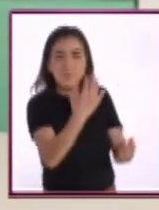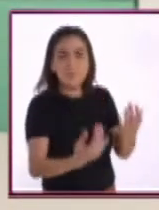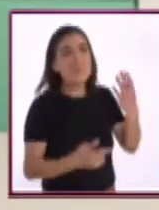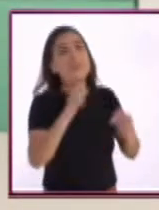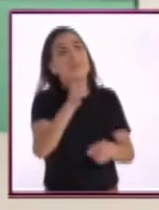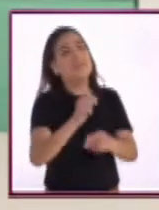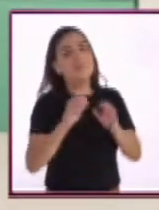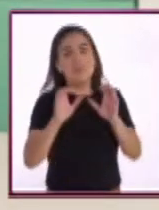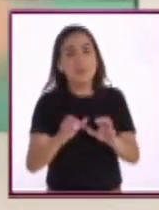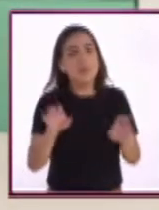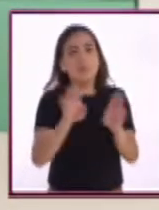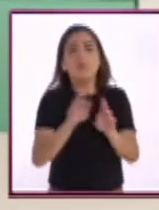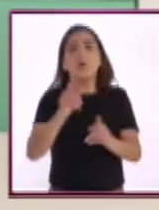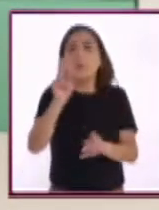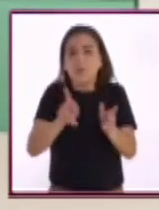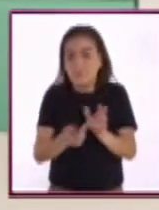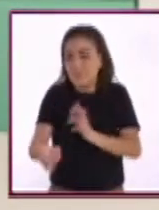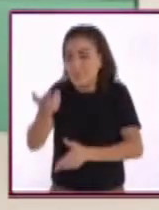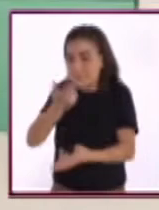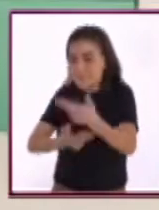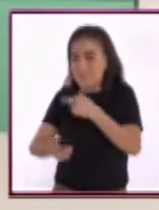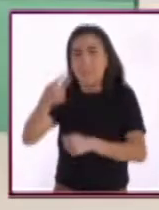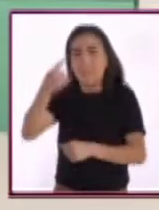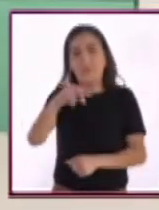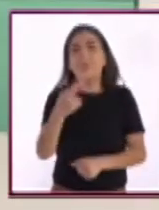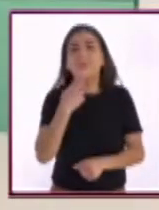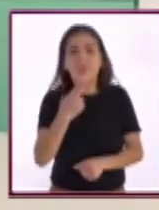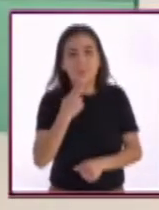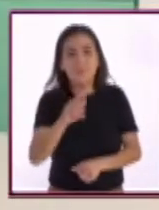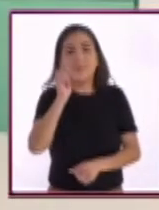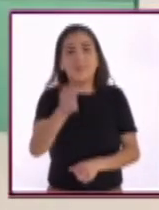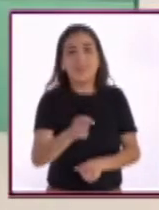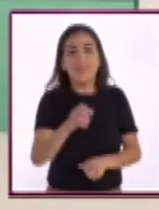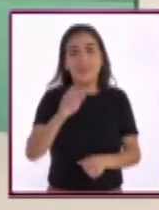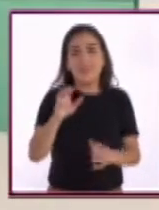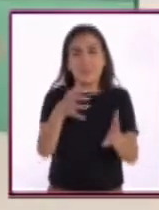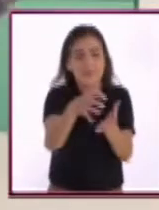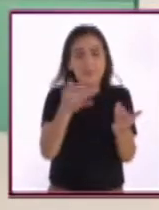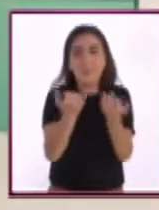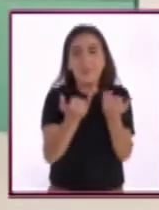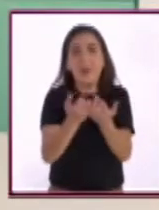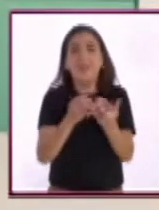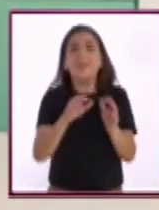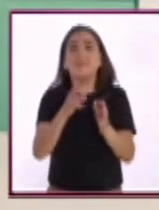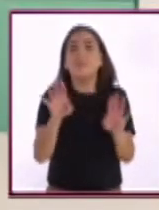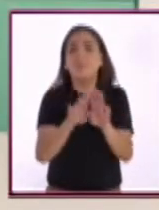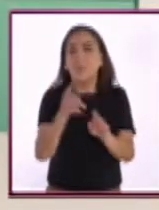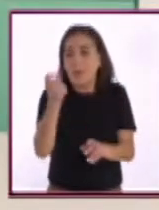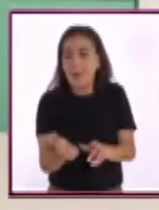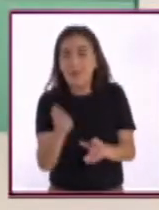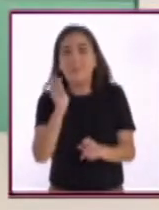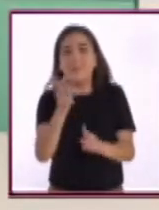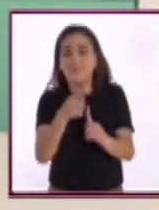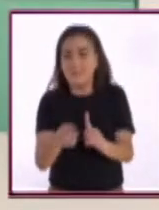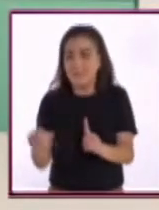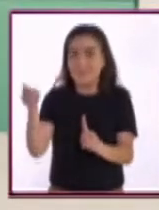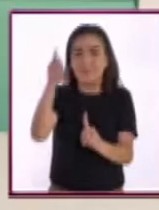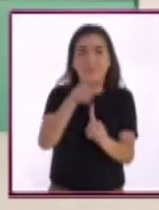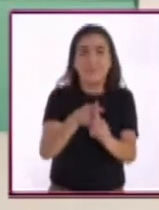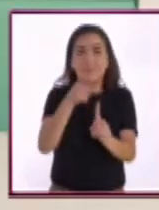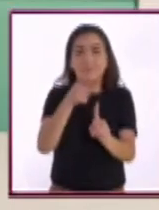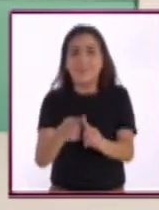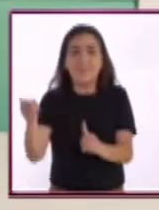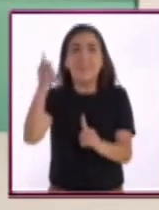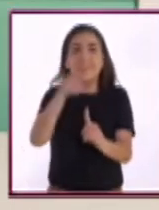sino que justamente todo se ha regresado al sistema material dentro de lo que se conoce como una economía circular. O sea,